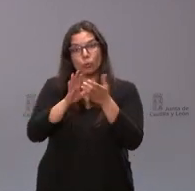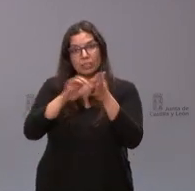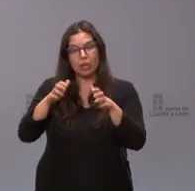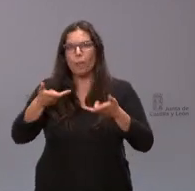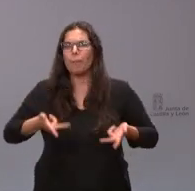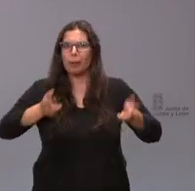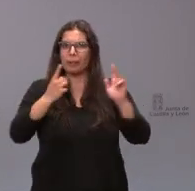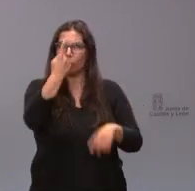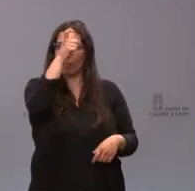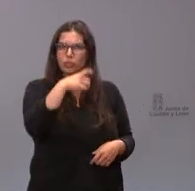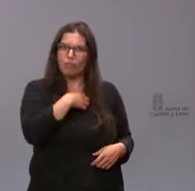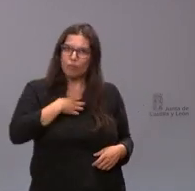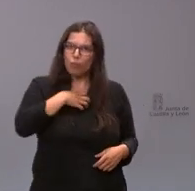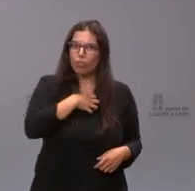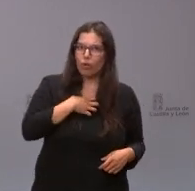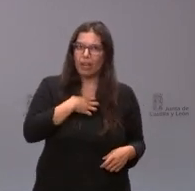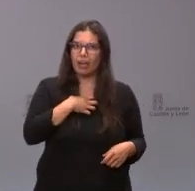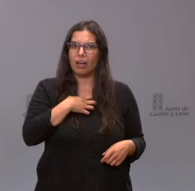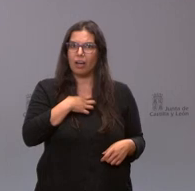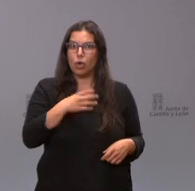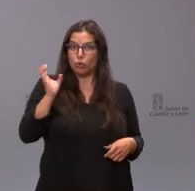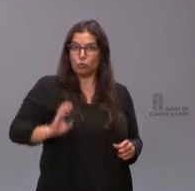funcionario tuviese ingresos alternativos